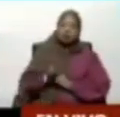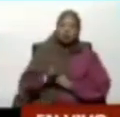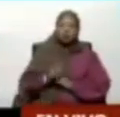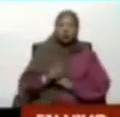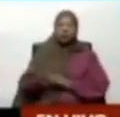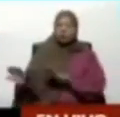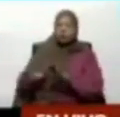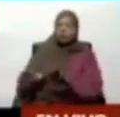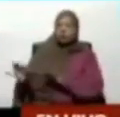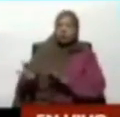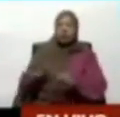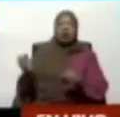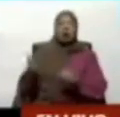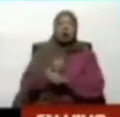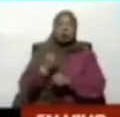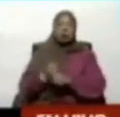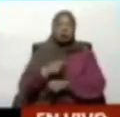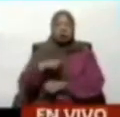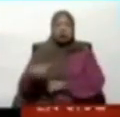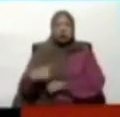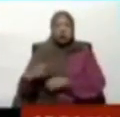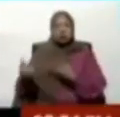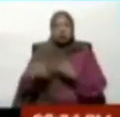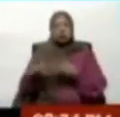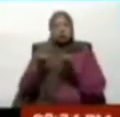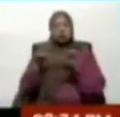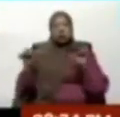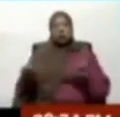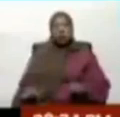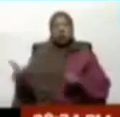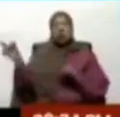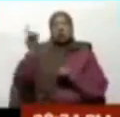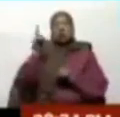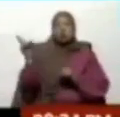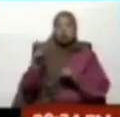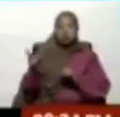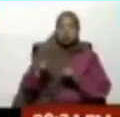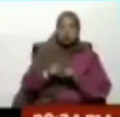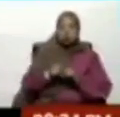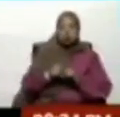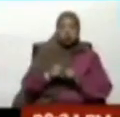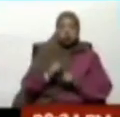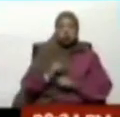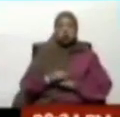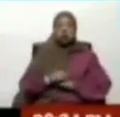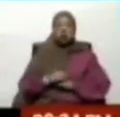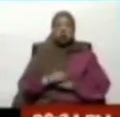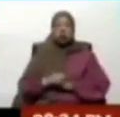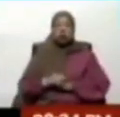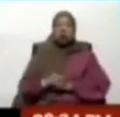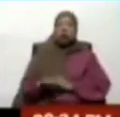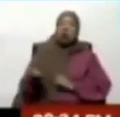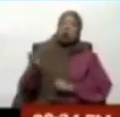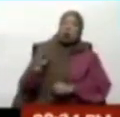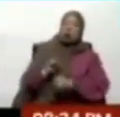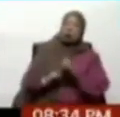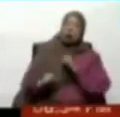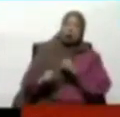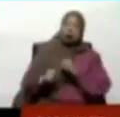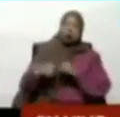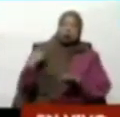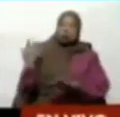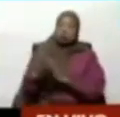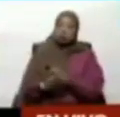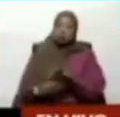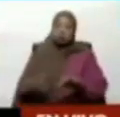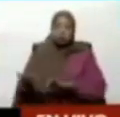preparando una ofensiva contra el sistema eléctrico, una guerra eléctrica para tratar de ocasionar